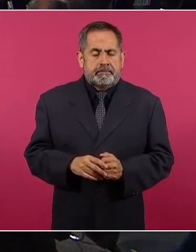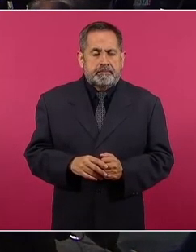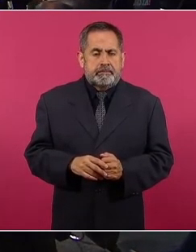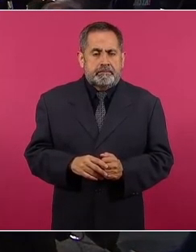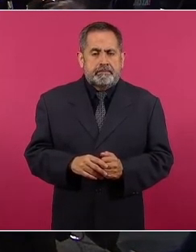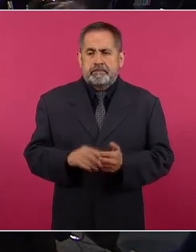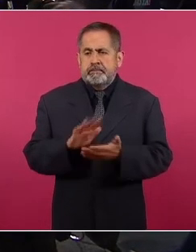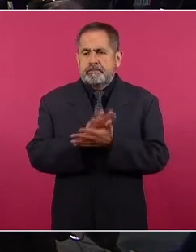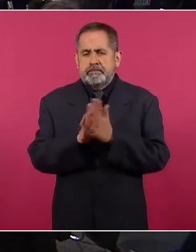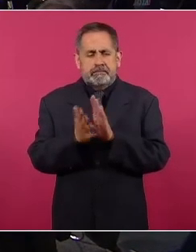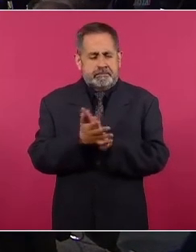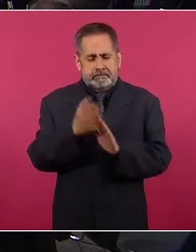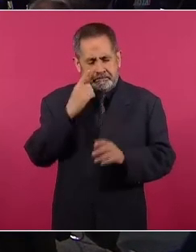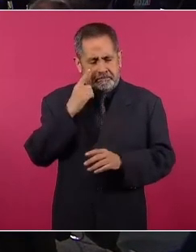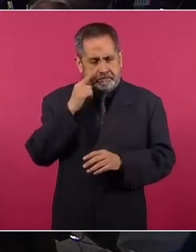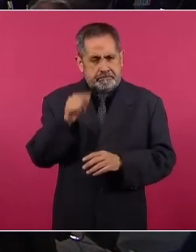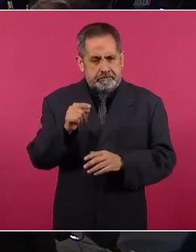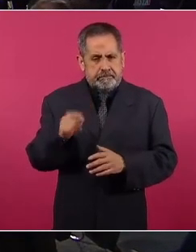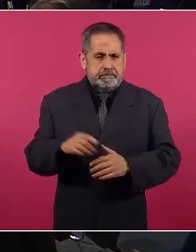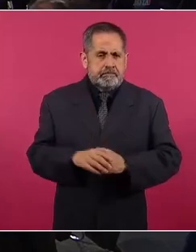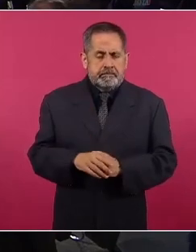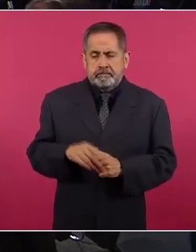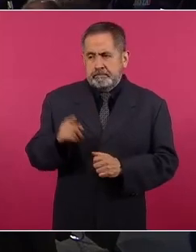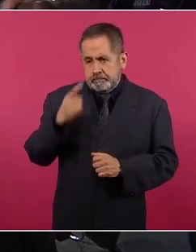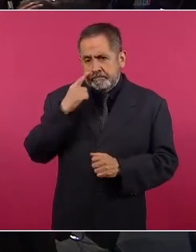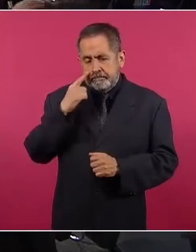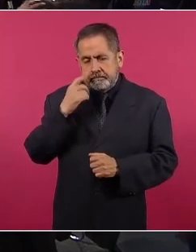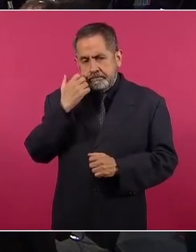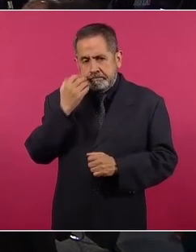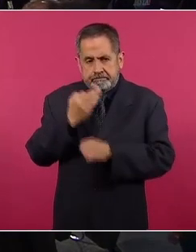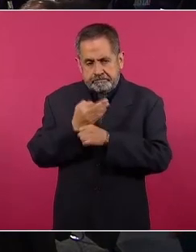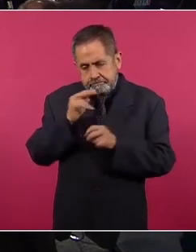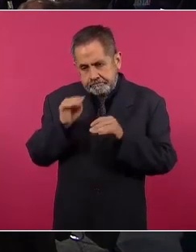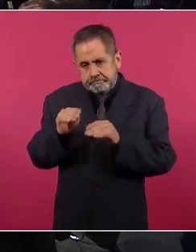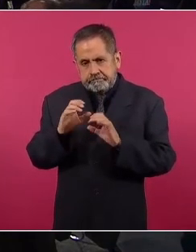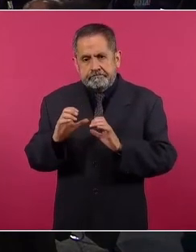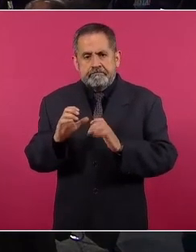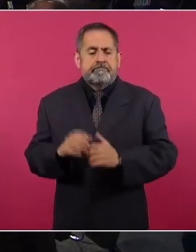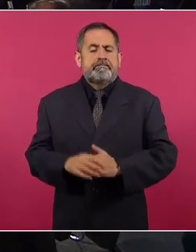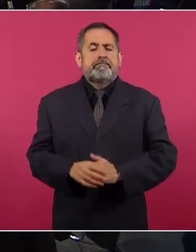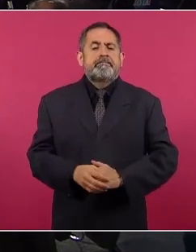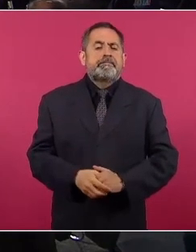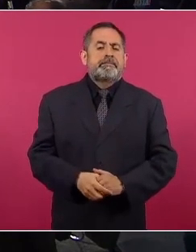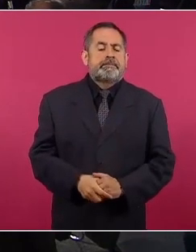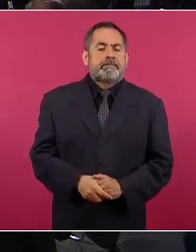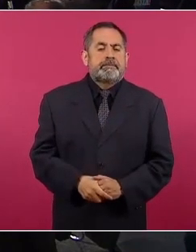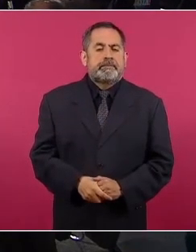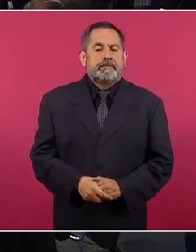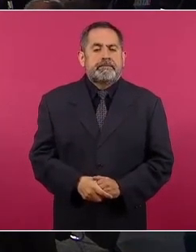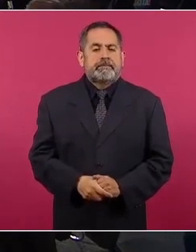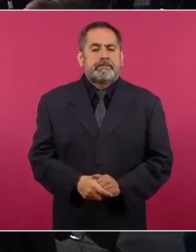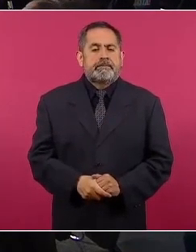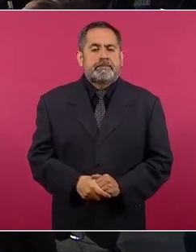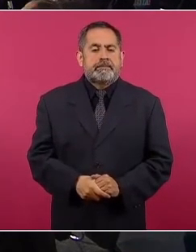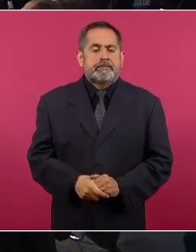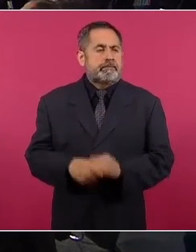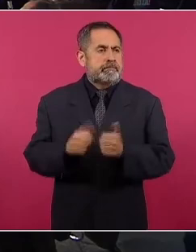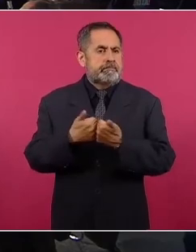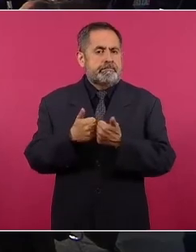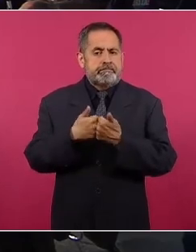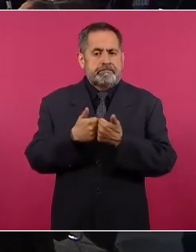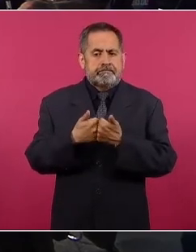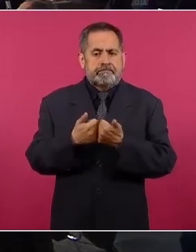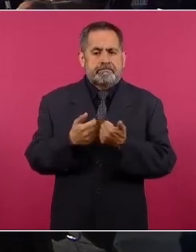tortilla, más que nada, que es lo que medimos, pan,